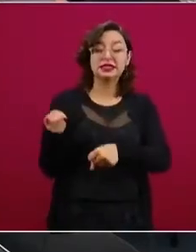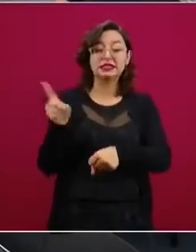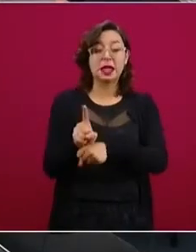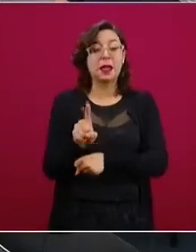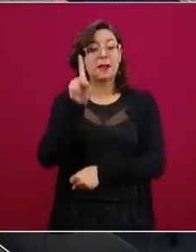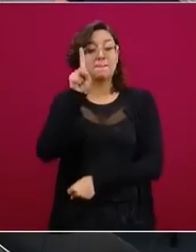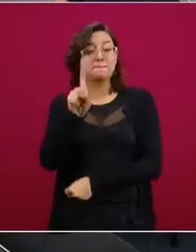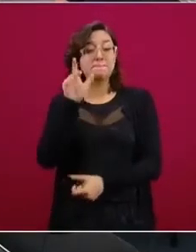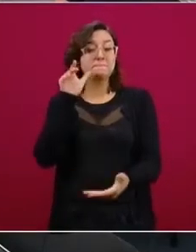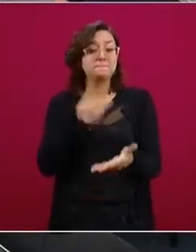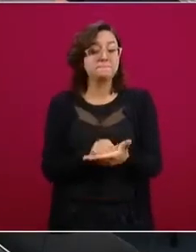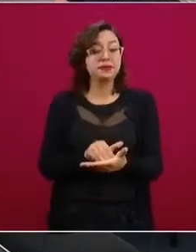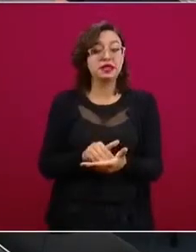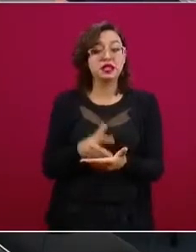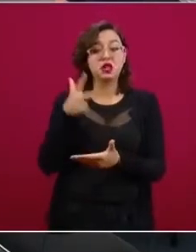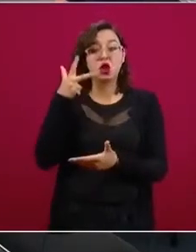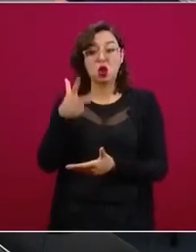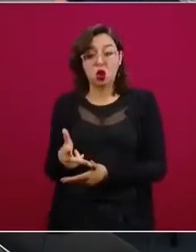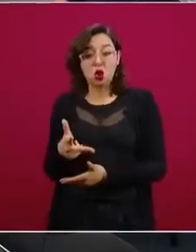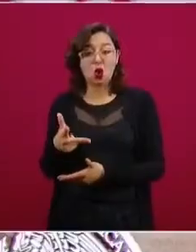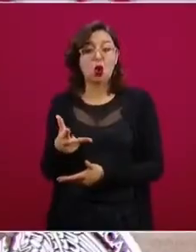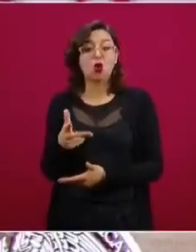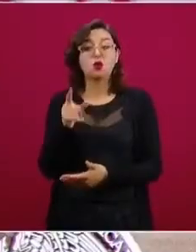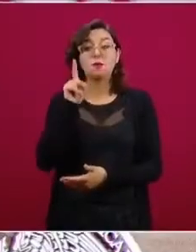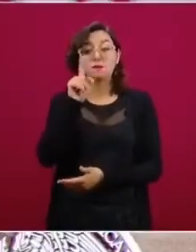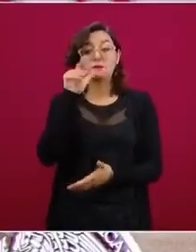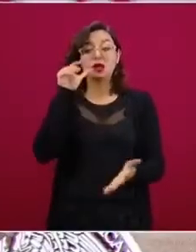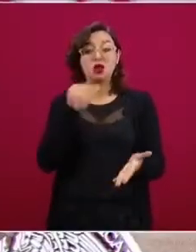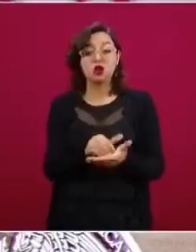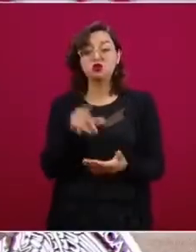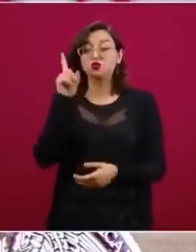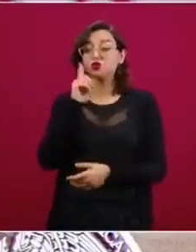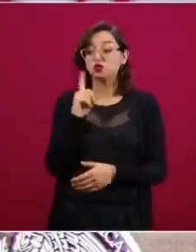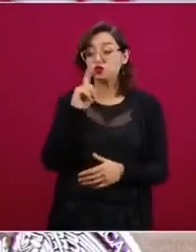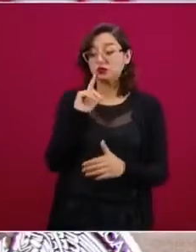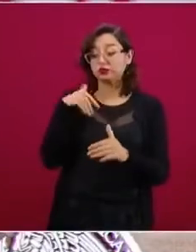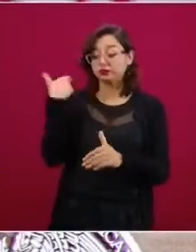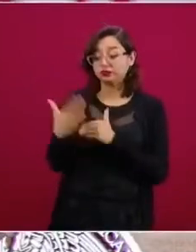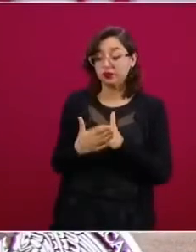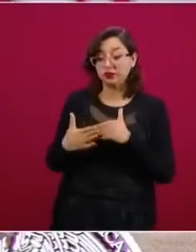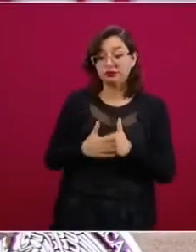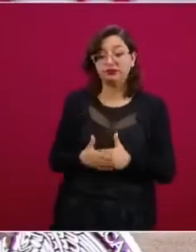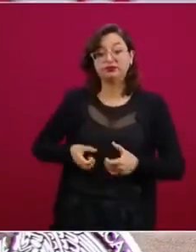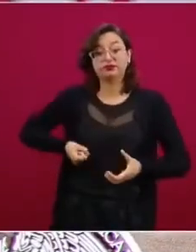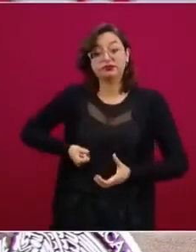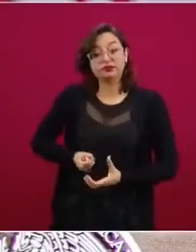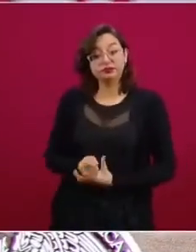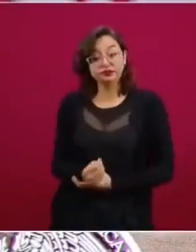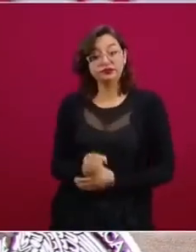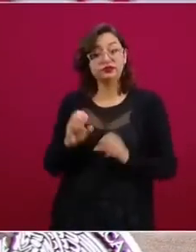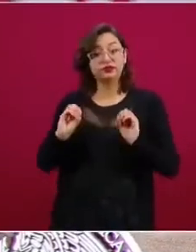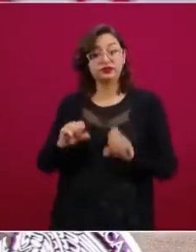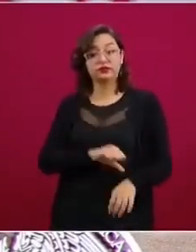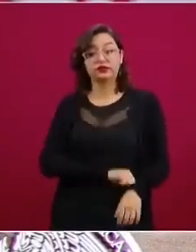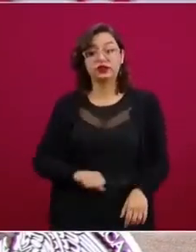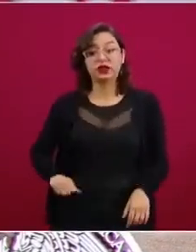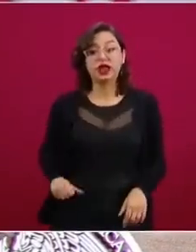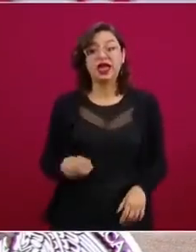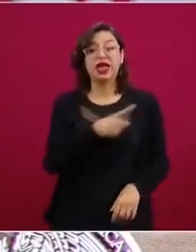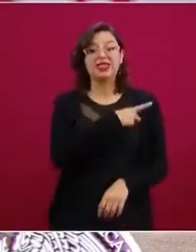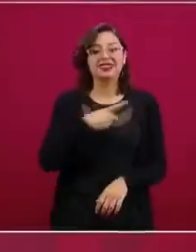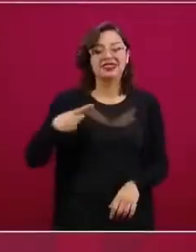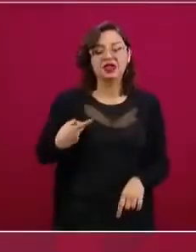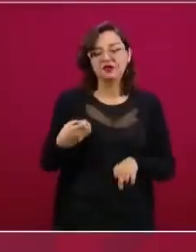ocho partos o cesáreas, mil ocho personas que tenemos que ordenarnos, organizarnos muy bien para que